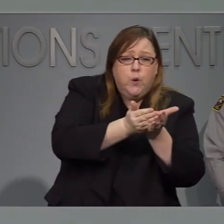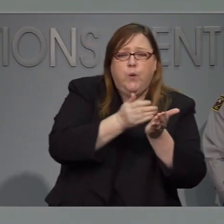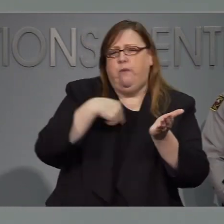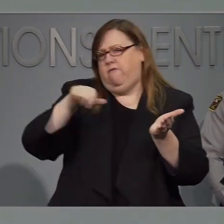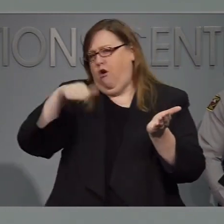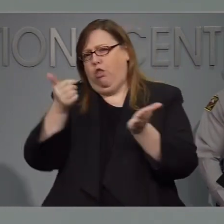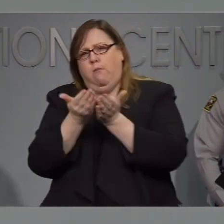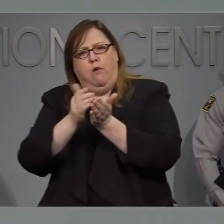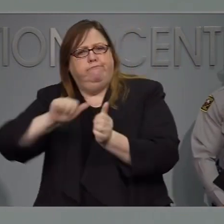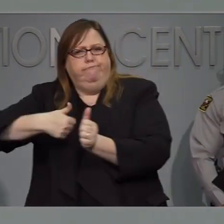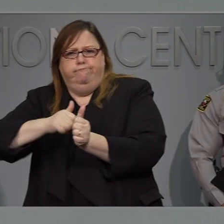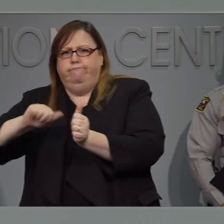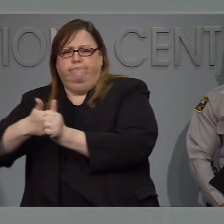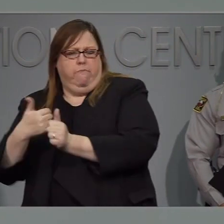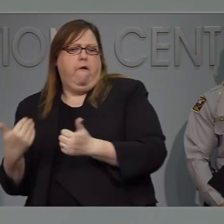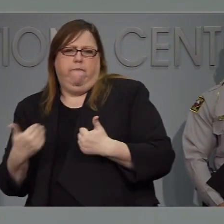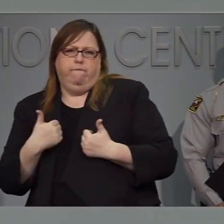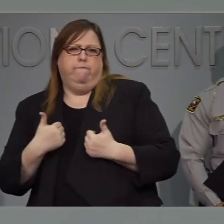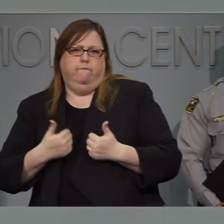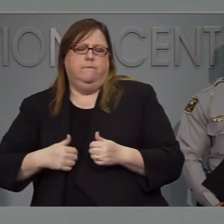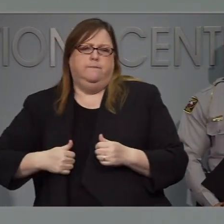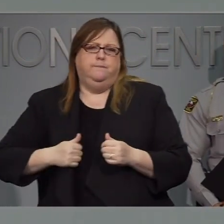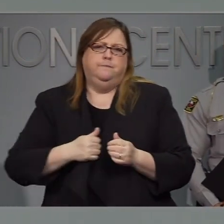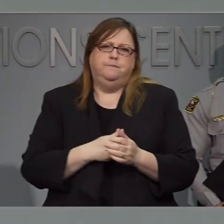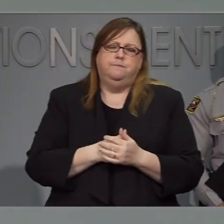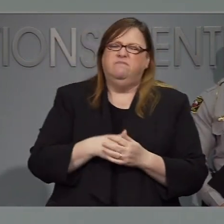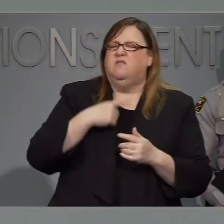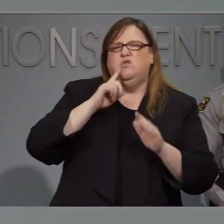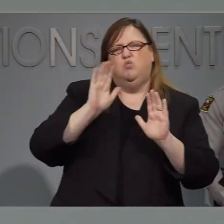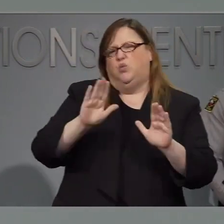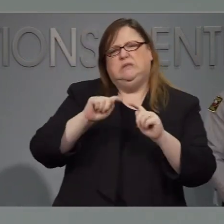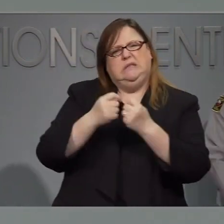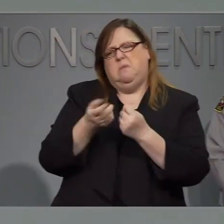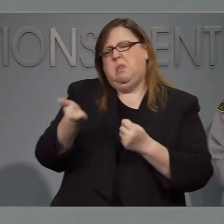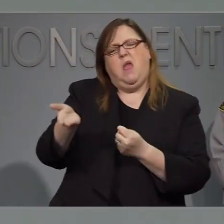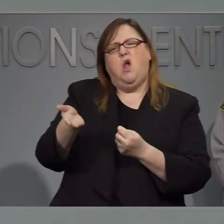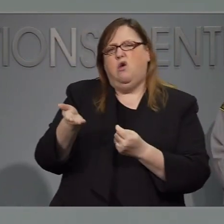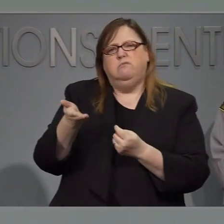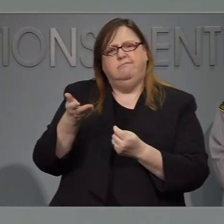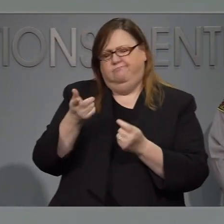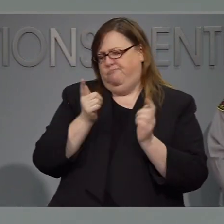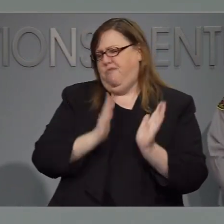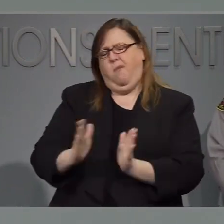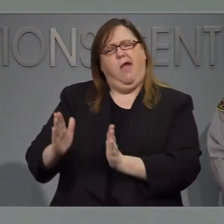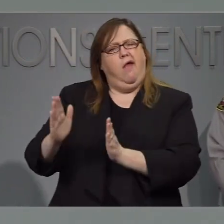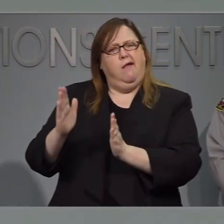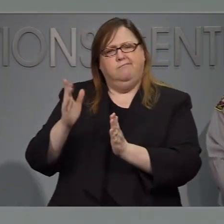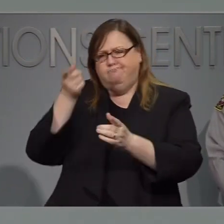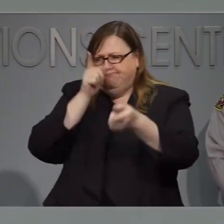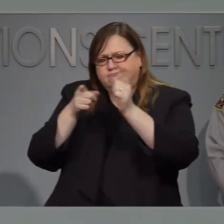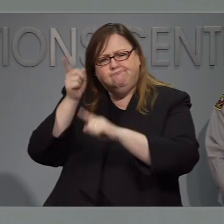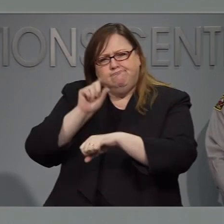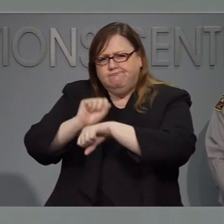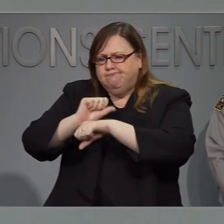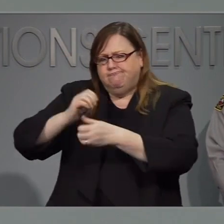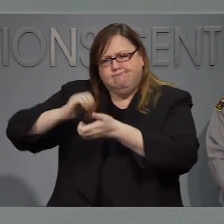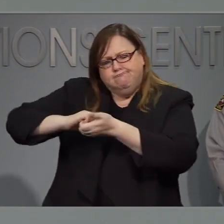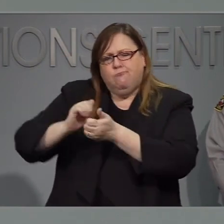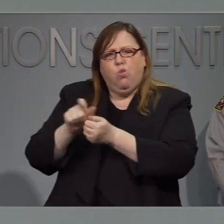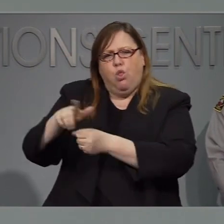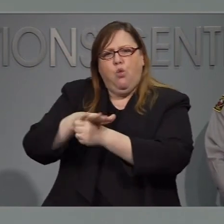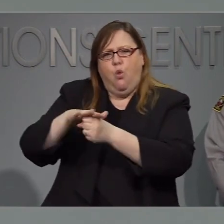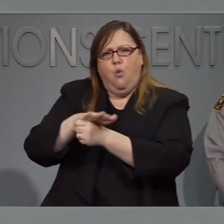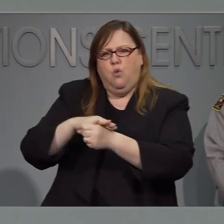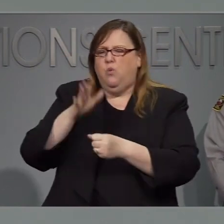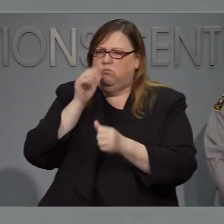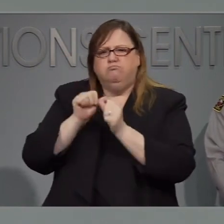inspecciones seguiremos haciendo esto. Tenemos un muy buen equipo que está trabajando con todos los personas locales para estar preparados